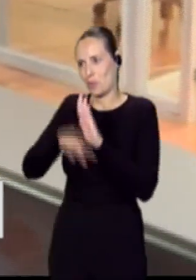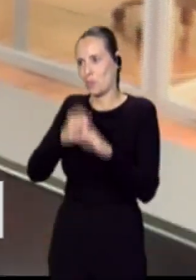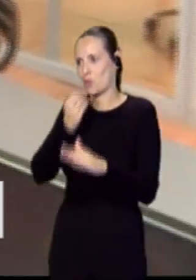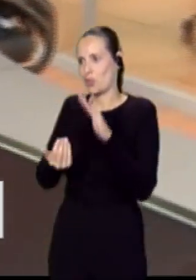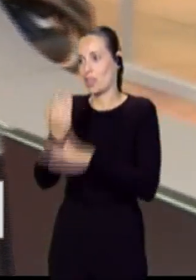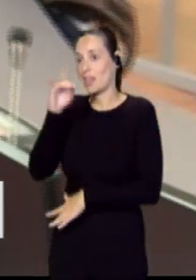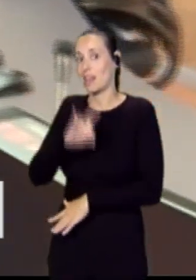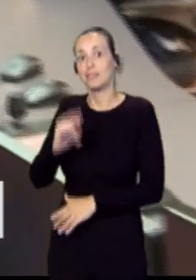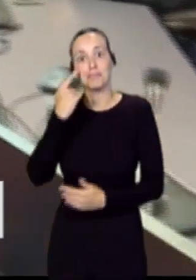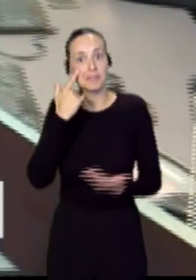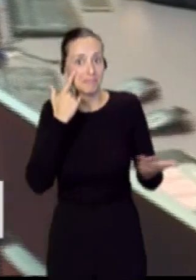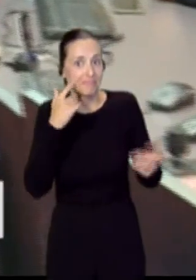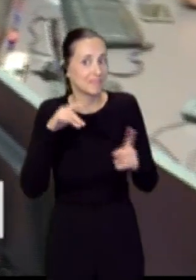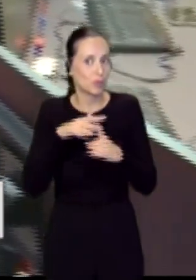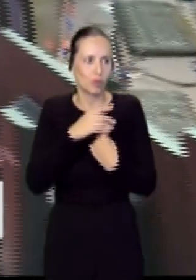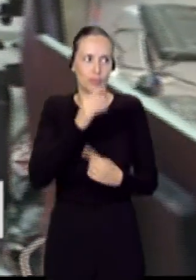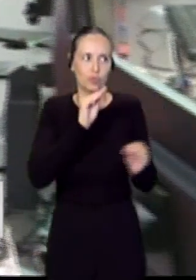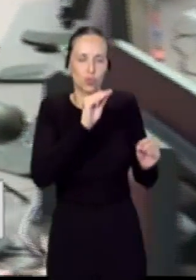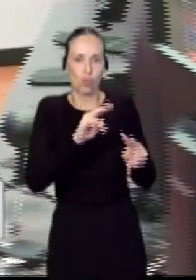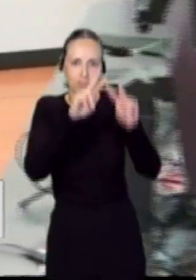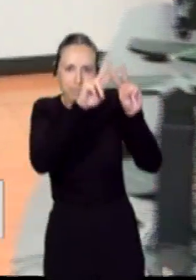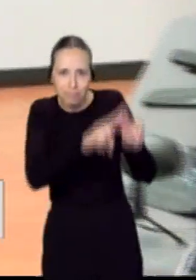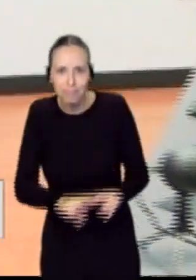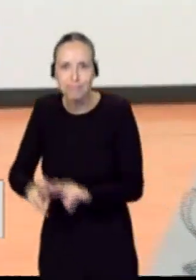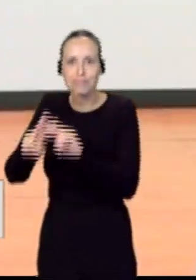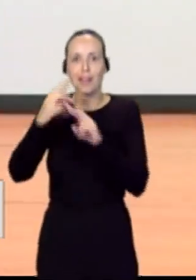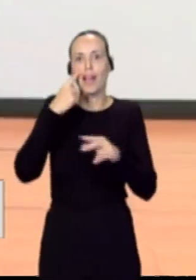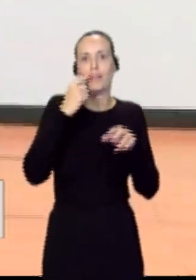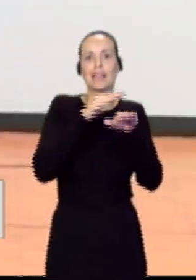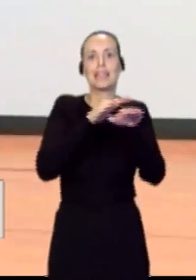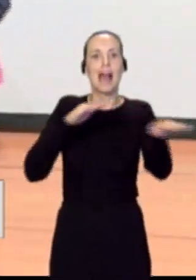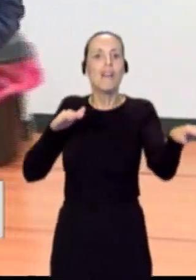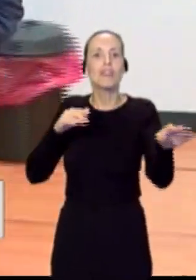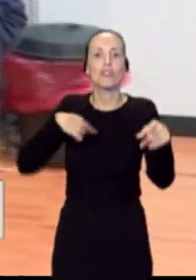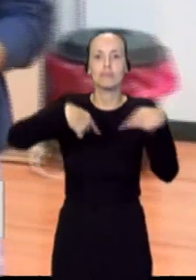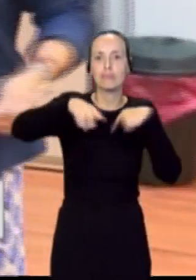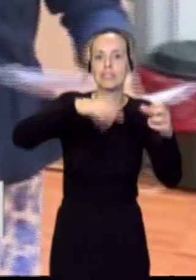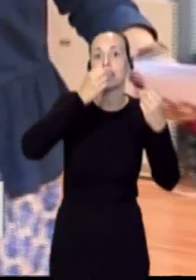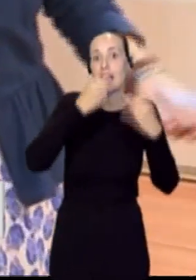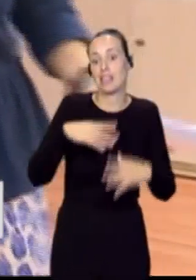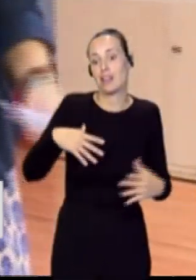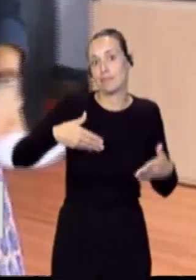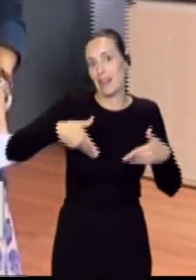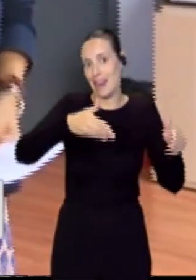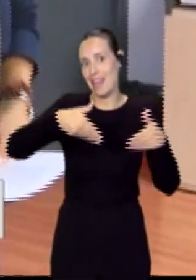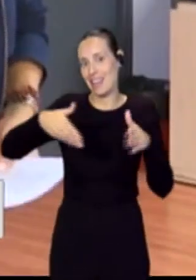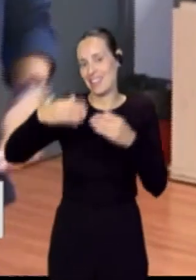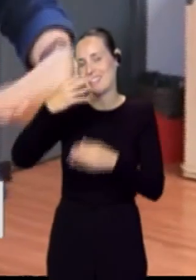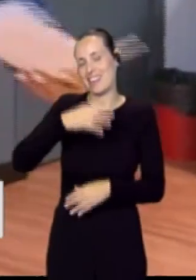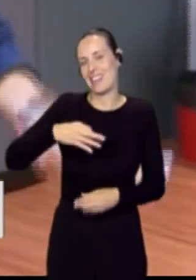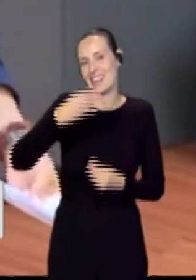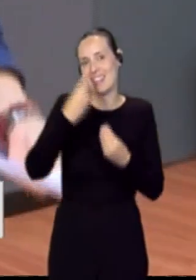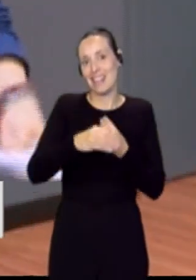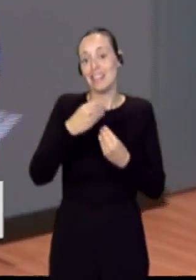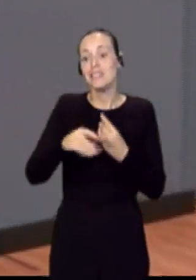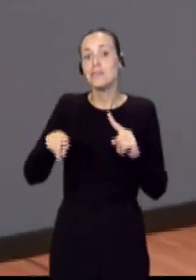esta es la situación, ya han visto este análisis de cómo está el tráfico en las carreteras de la isla de Gran Canaria y todas las actuaciones que está llevando a cabo